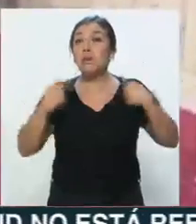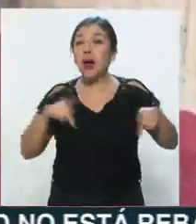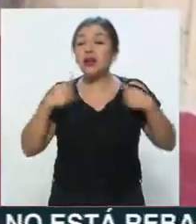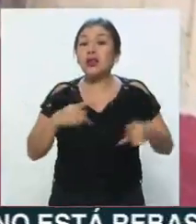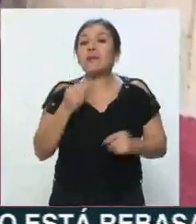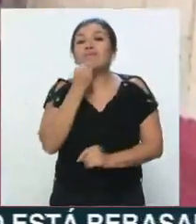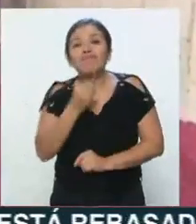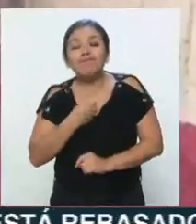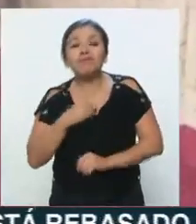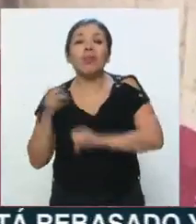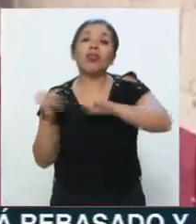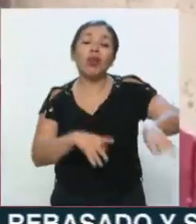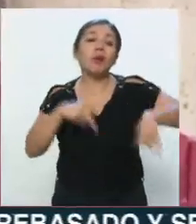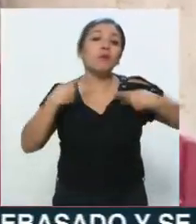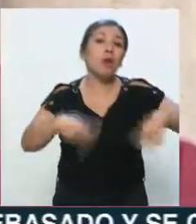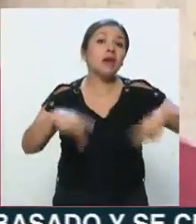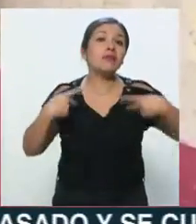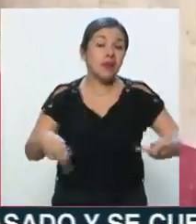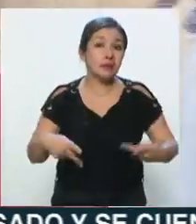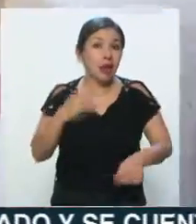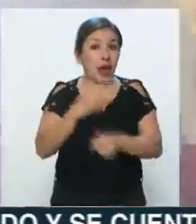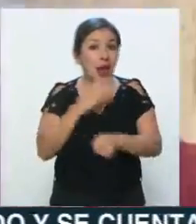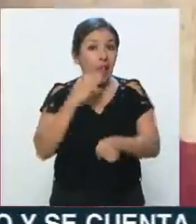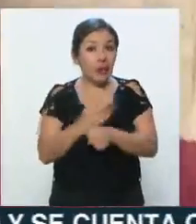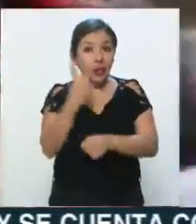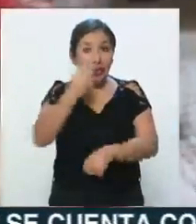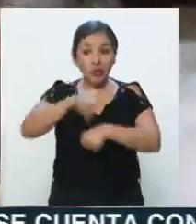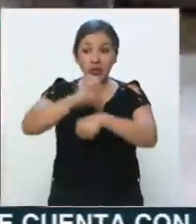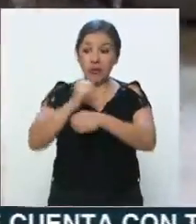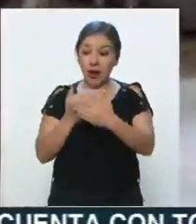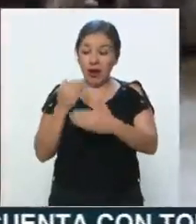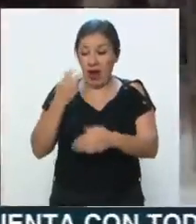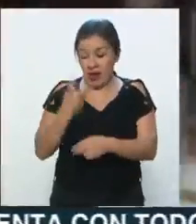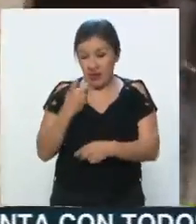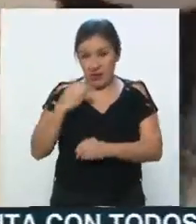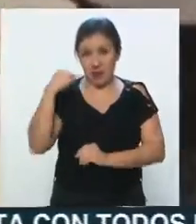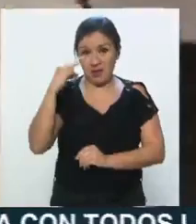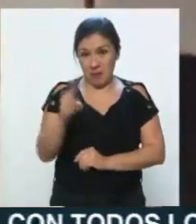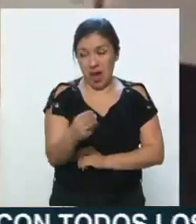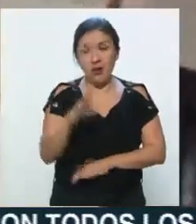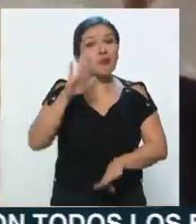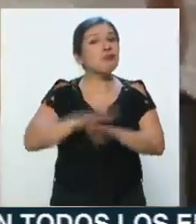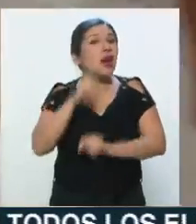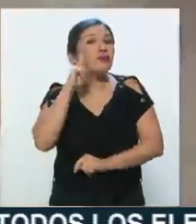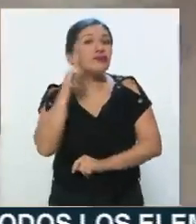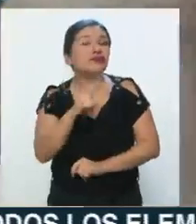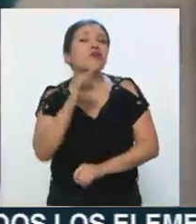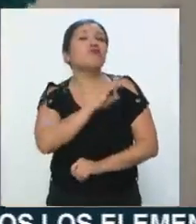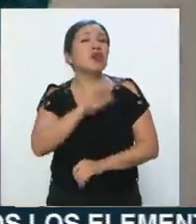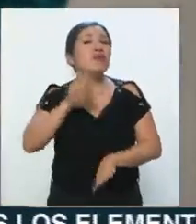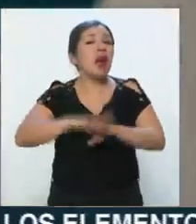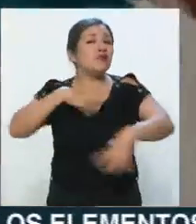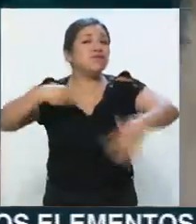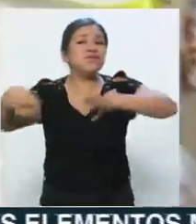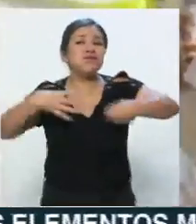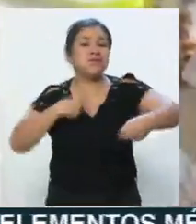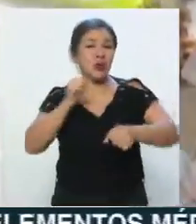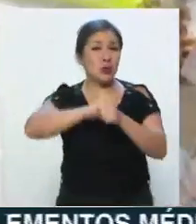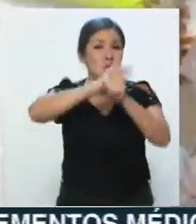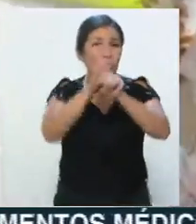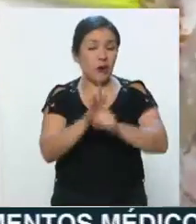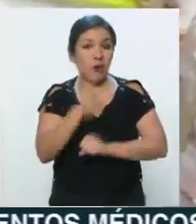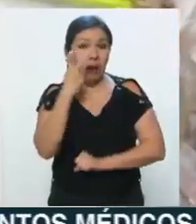a dejar sus ventas. Y es que durante las dos primeras semanas de mayo se prevé el pico más alto de contagios por COVID-19,